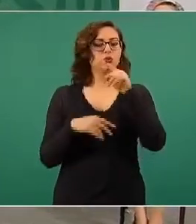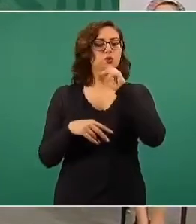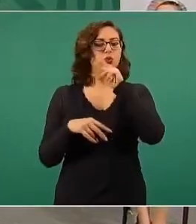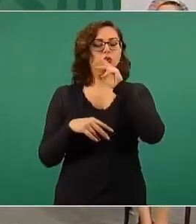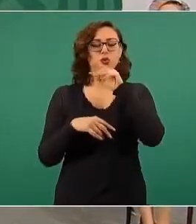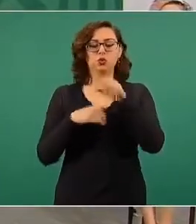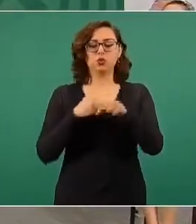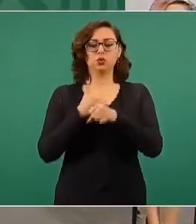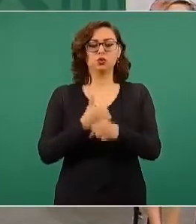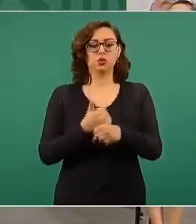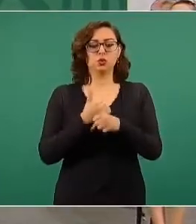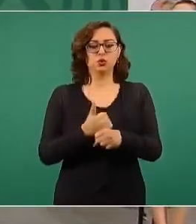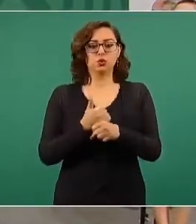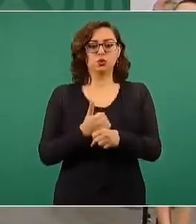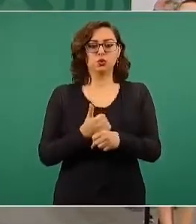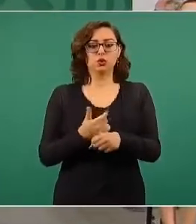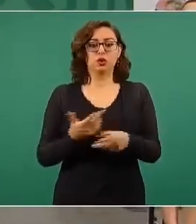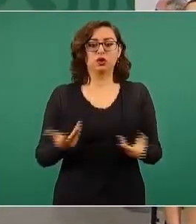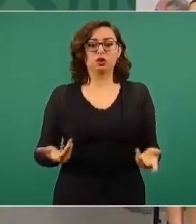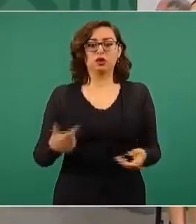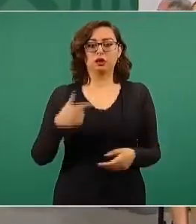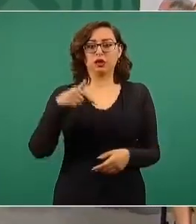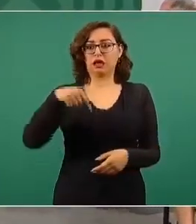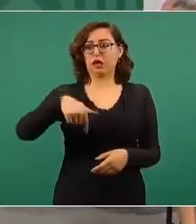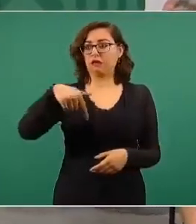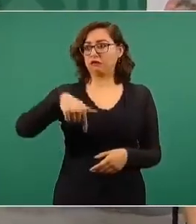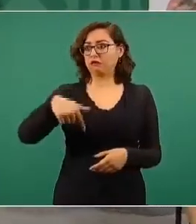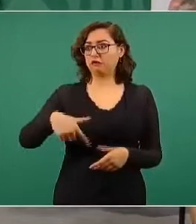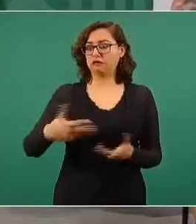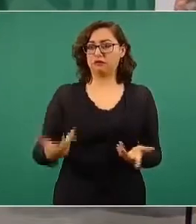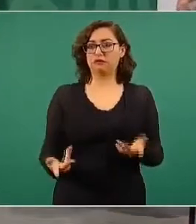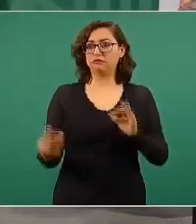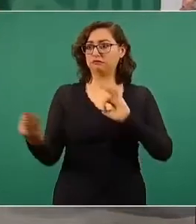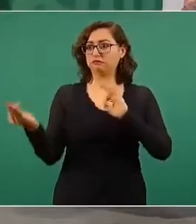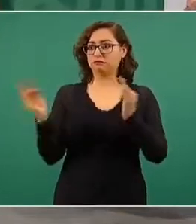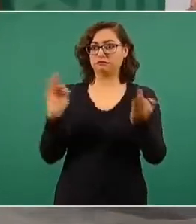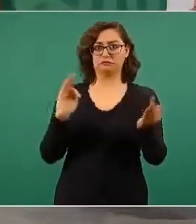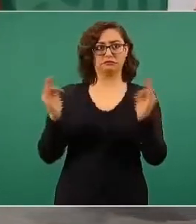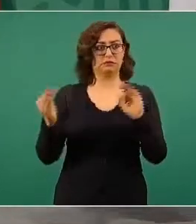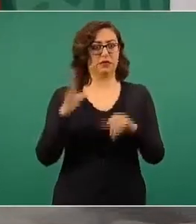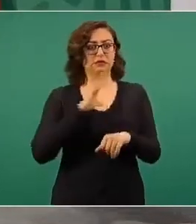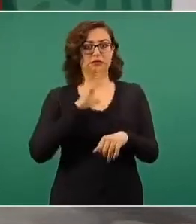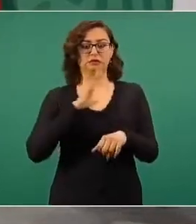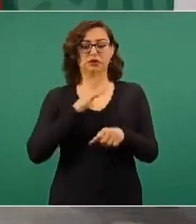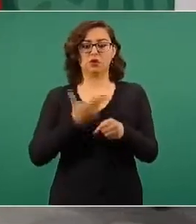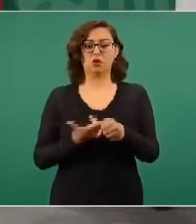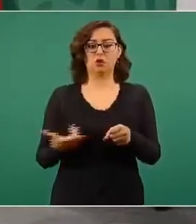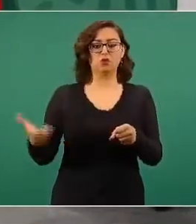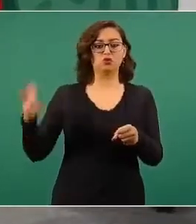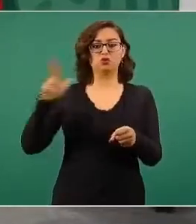donde vivo, está cerca los hospitales y